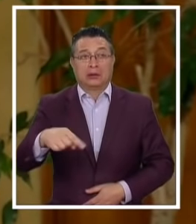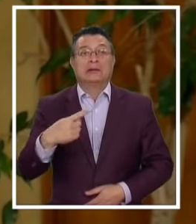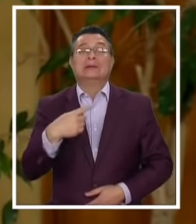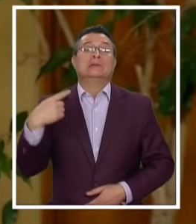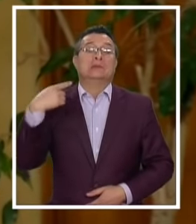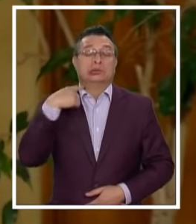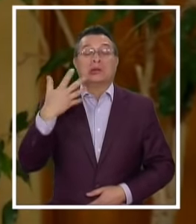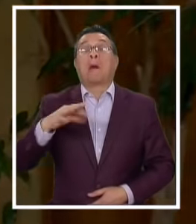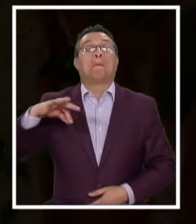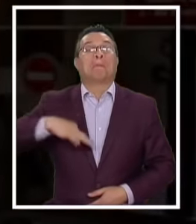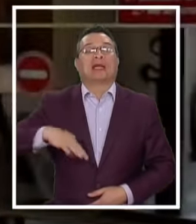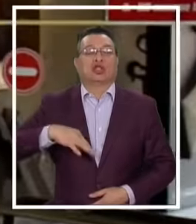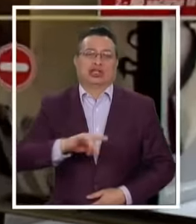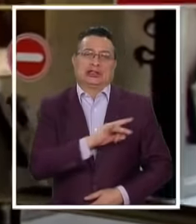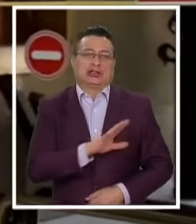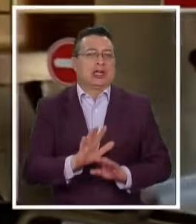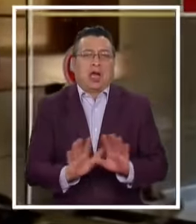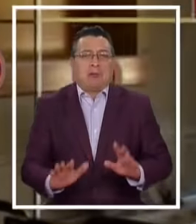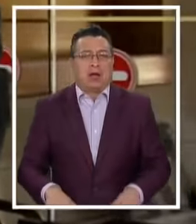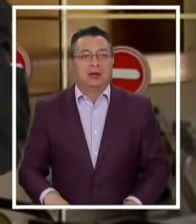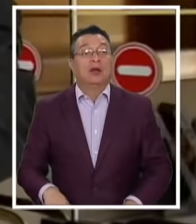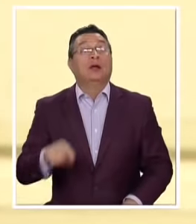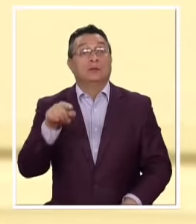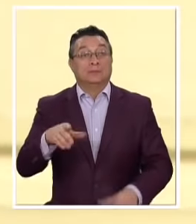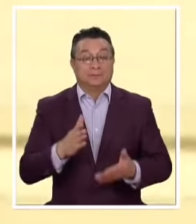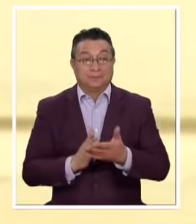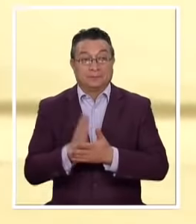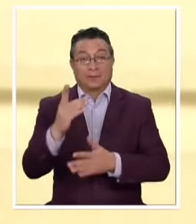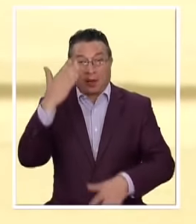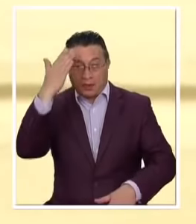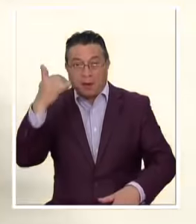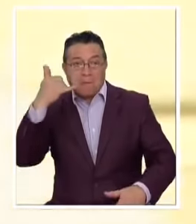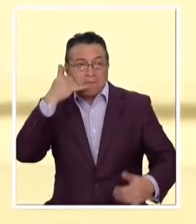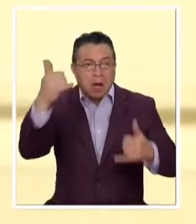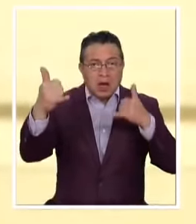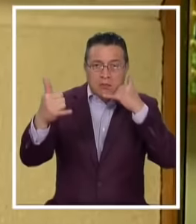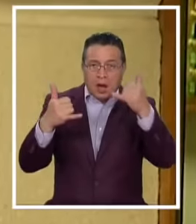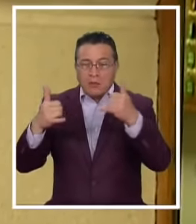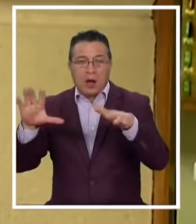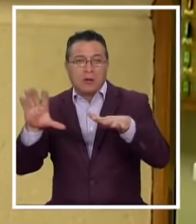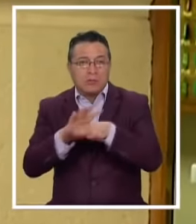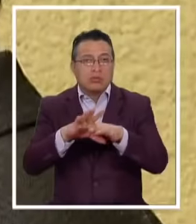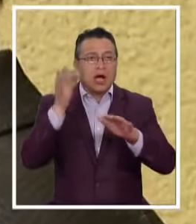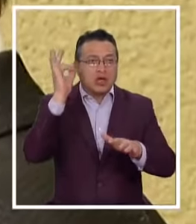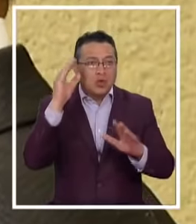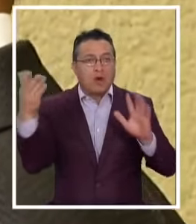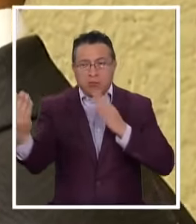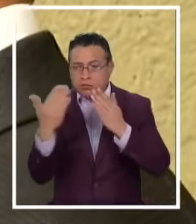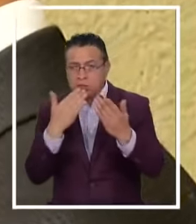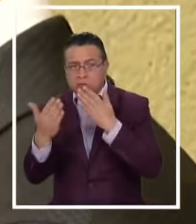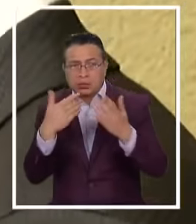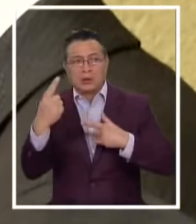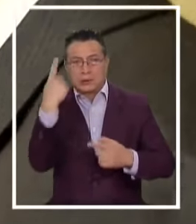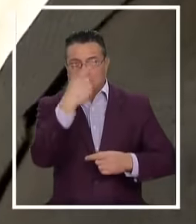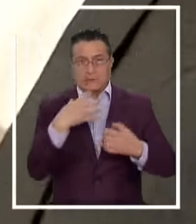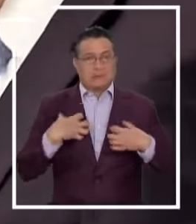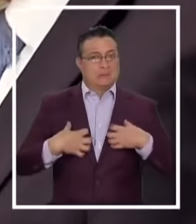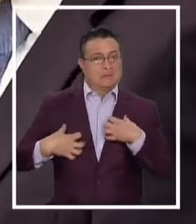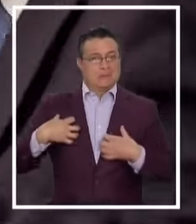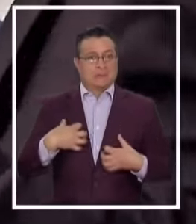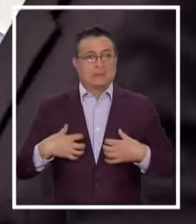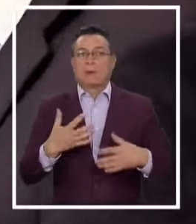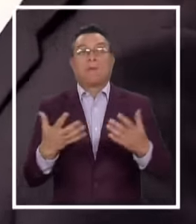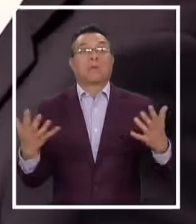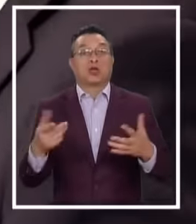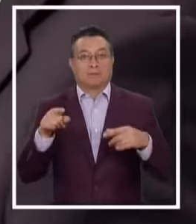derrota para la atención de los chilenos Como comenzó la jornada, llamados telefónicos, reuniones de pasillo y principalmente caras de molestia Porque